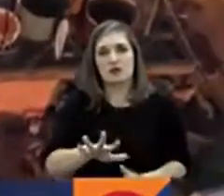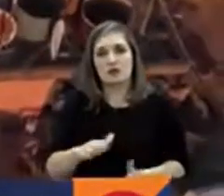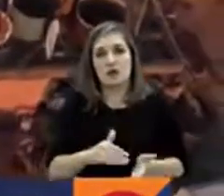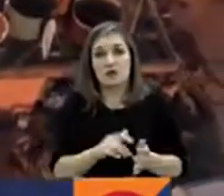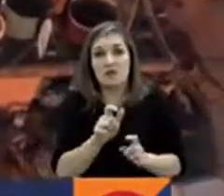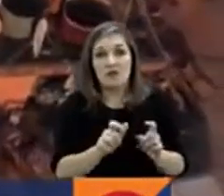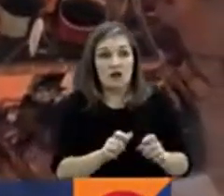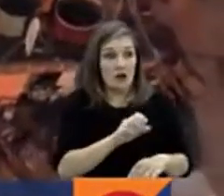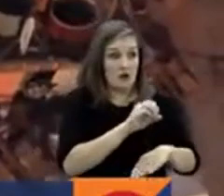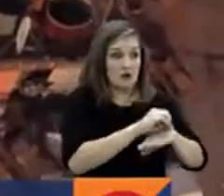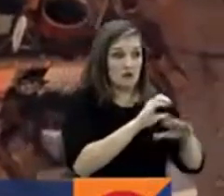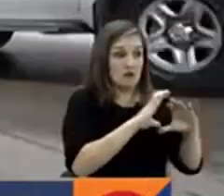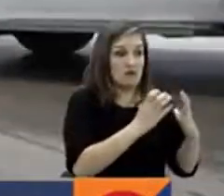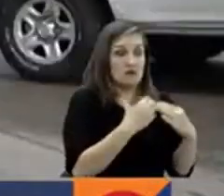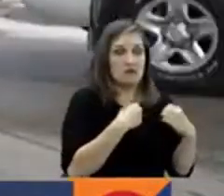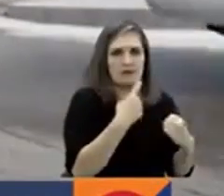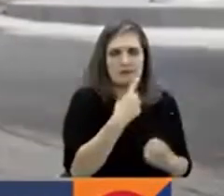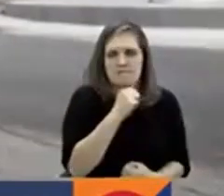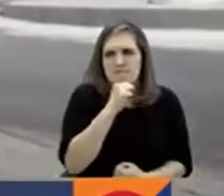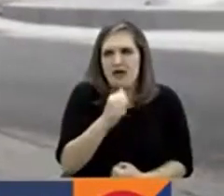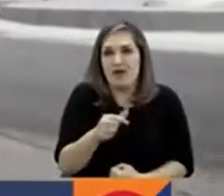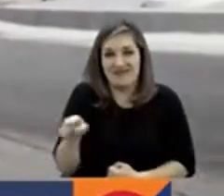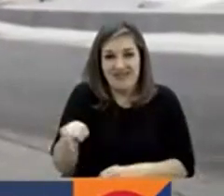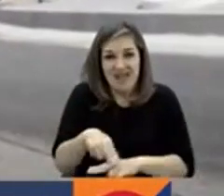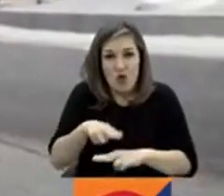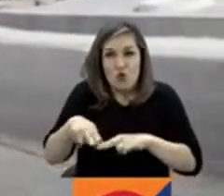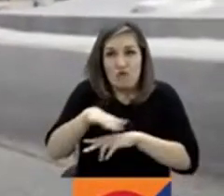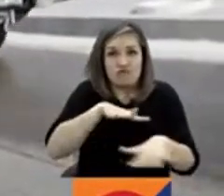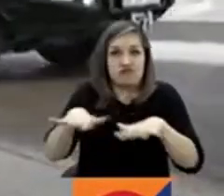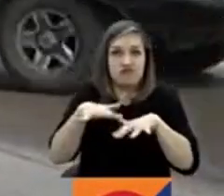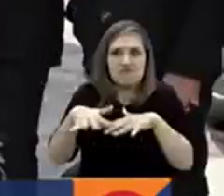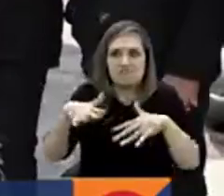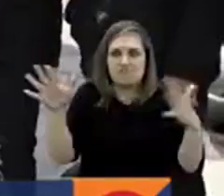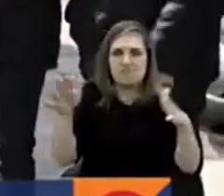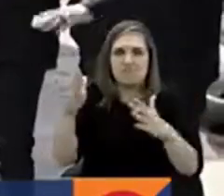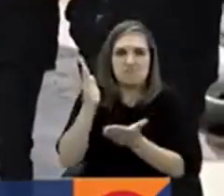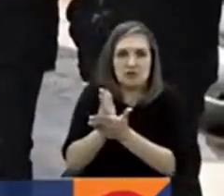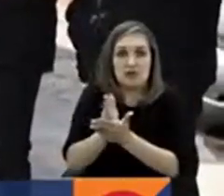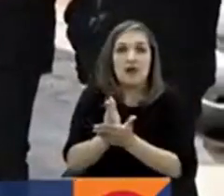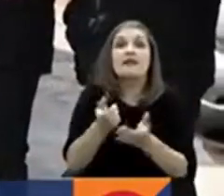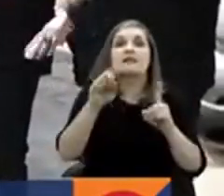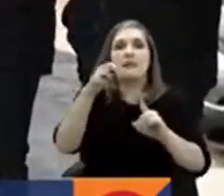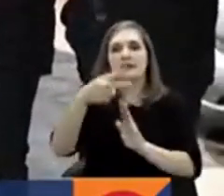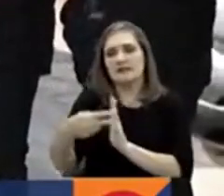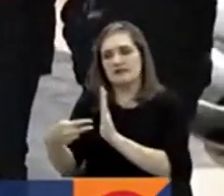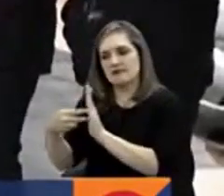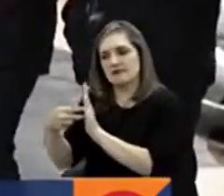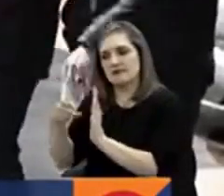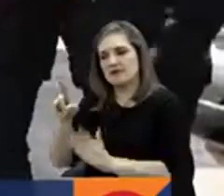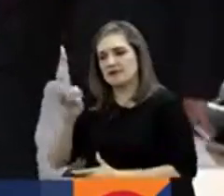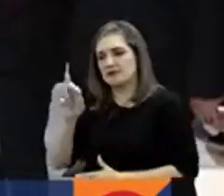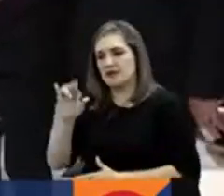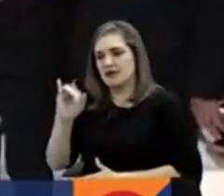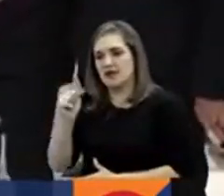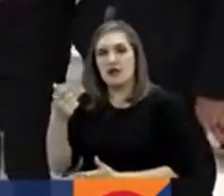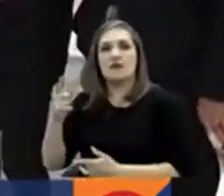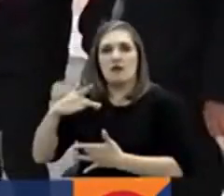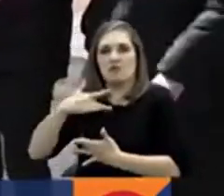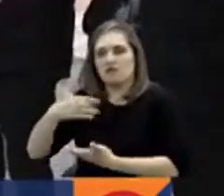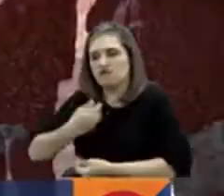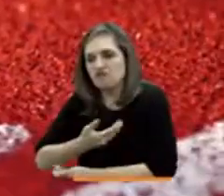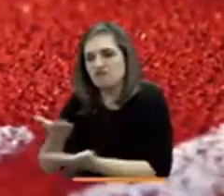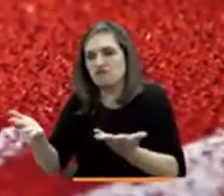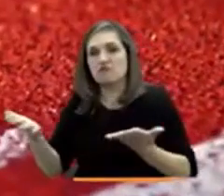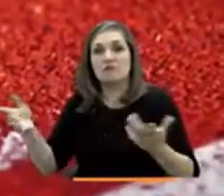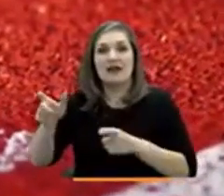como el peor desastre natural. A Siria llegó la primera delegación de la ONU para llevar las ayudas humanitarias a las víctimas del terremoto.